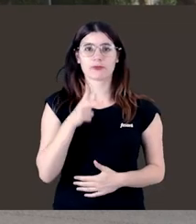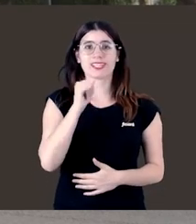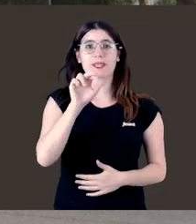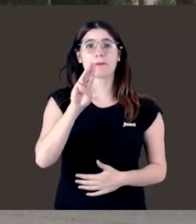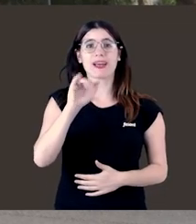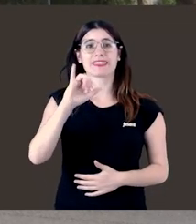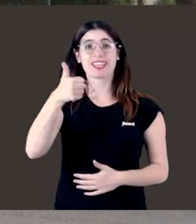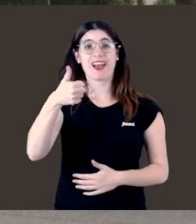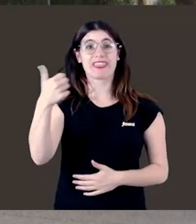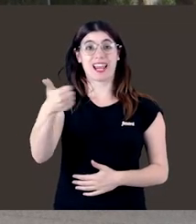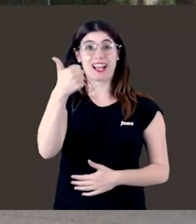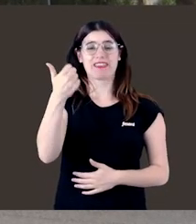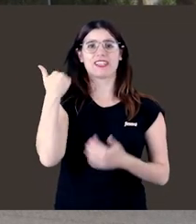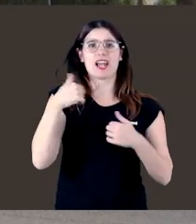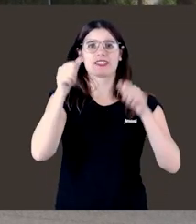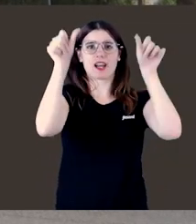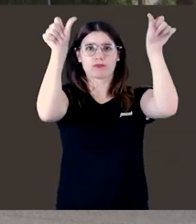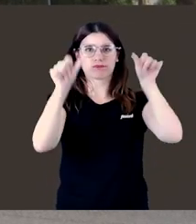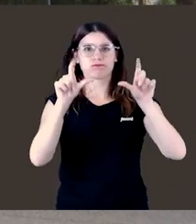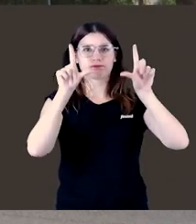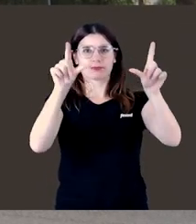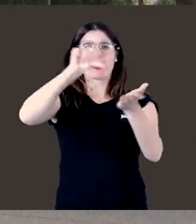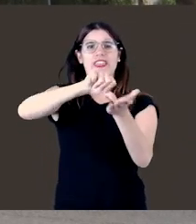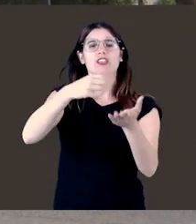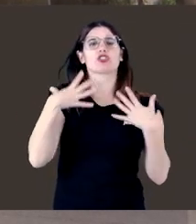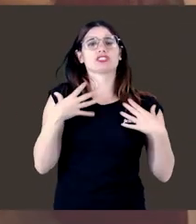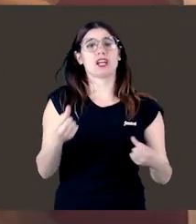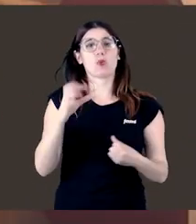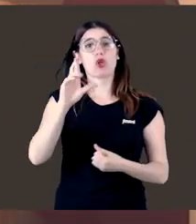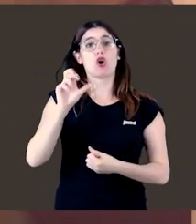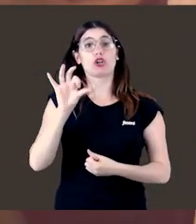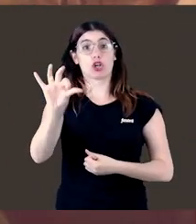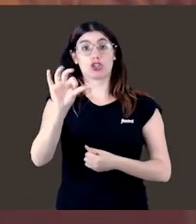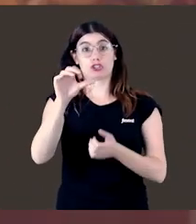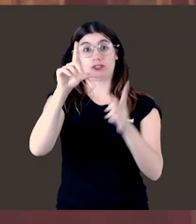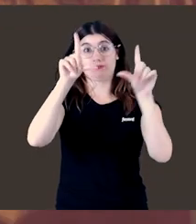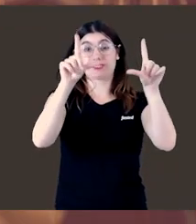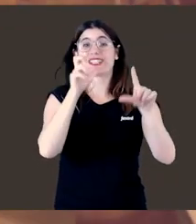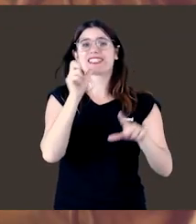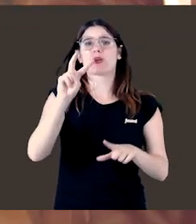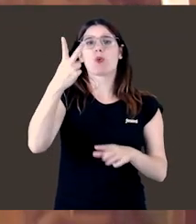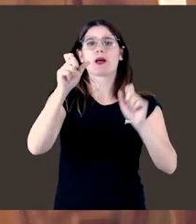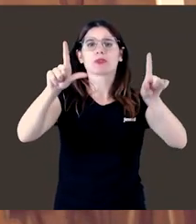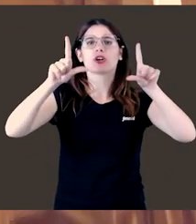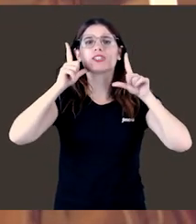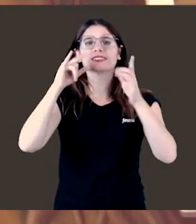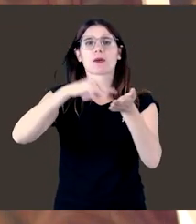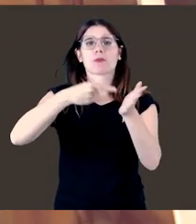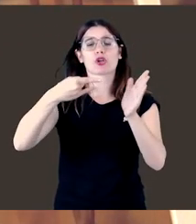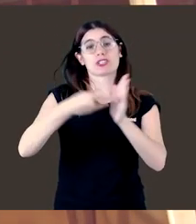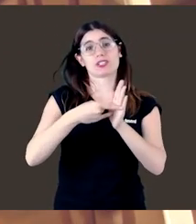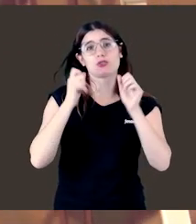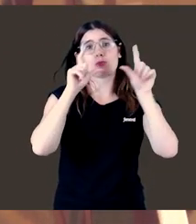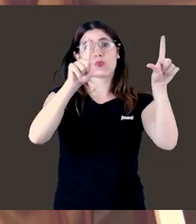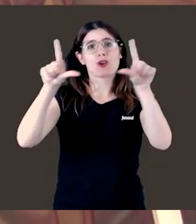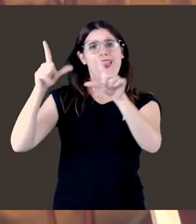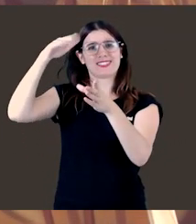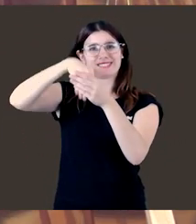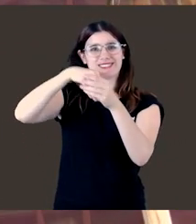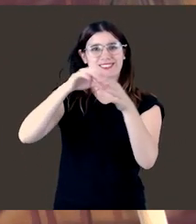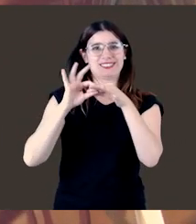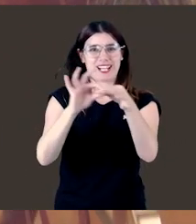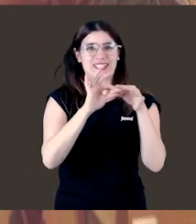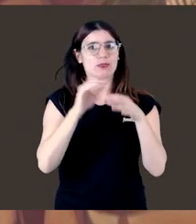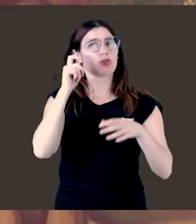Hipatia de Alejandría luce ya en la fachada del Centro de Salud de Oriolz. Ella es la segunda protagonista del proyecto Murales Interactivos